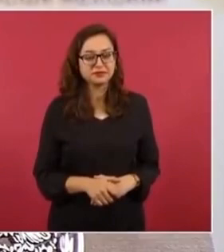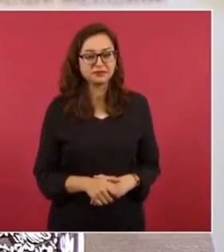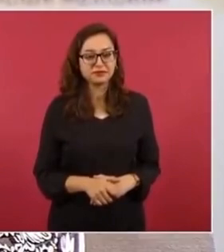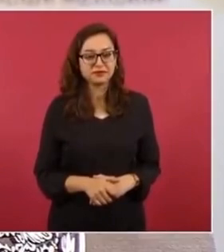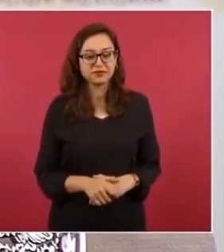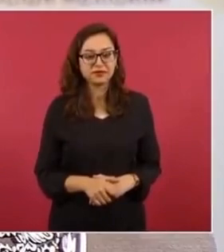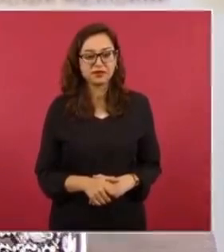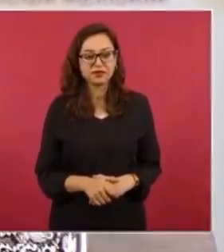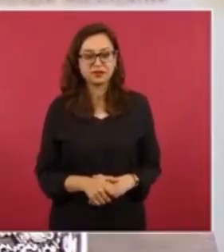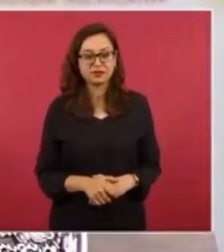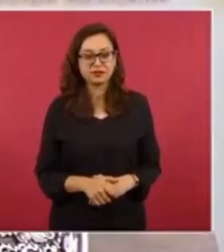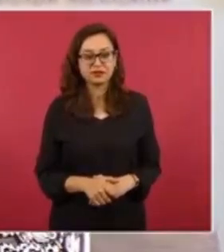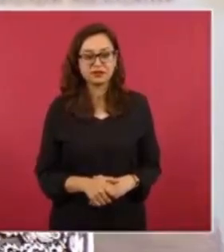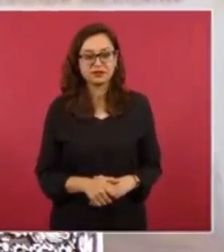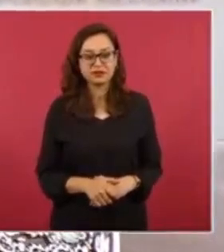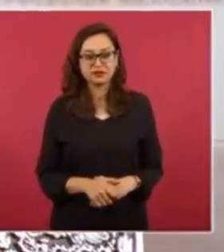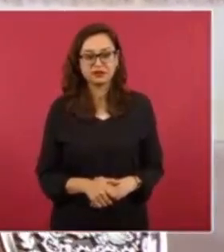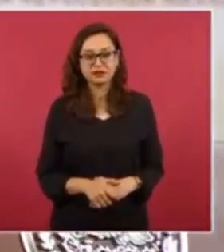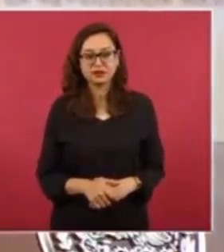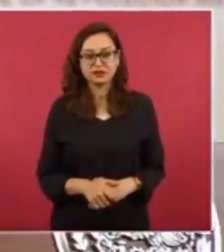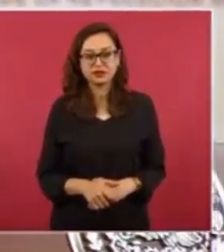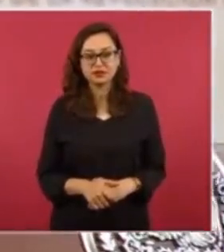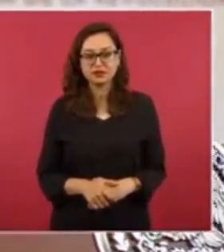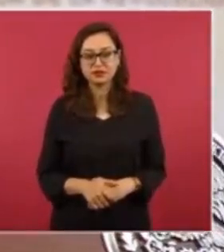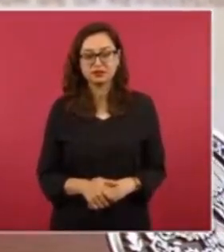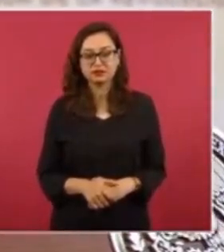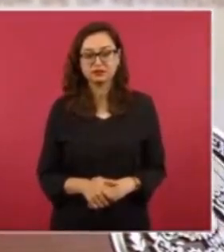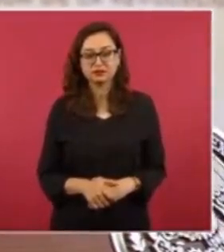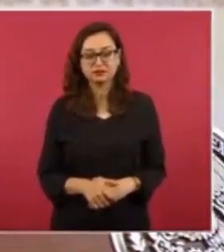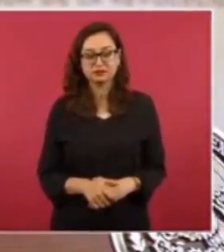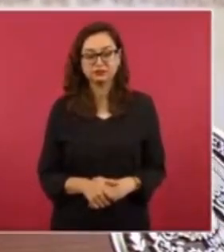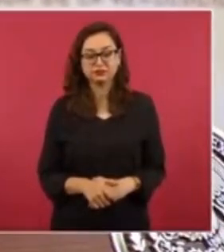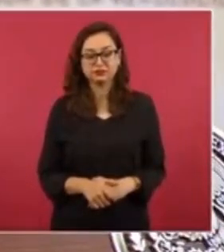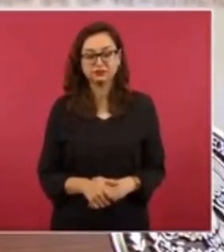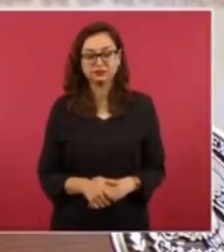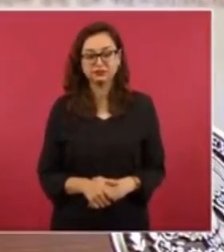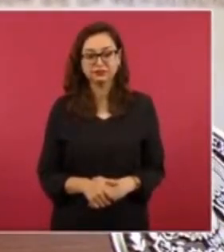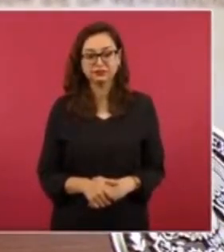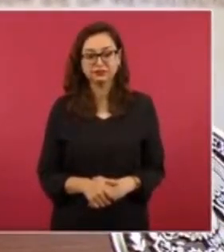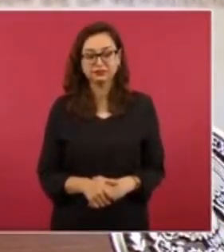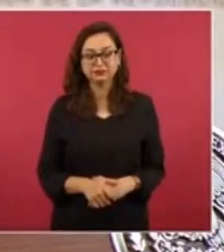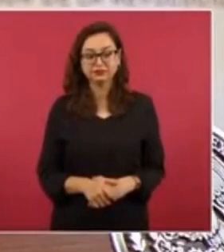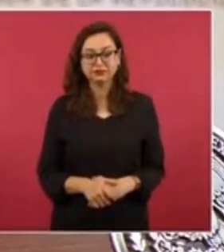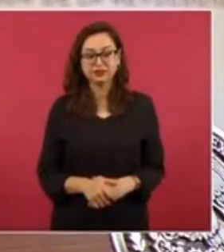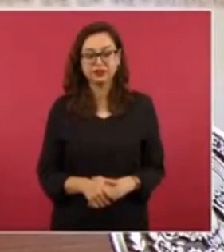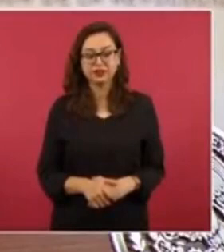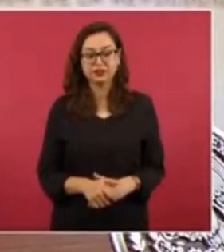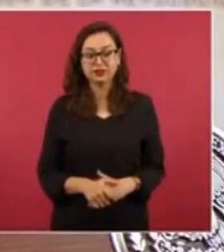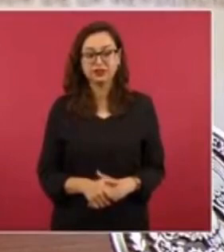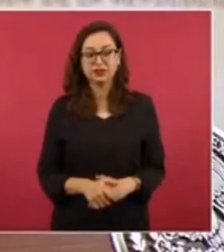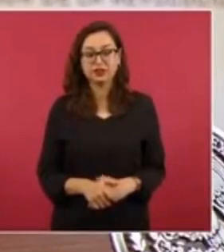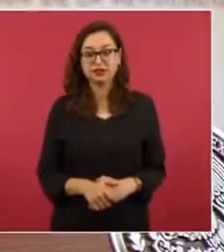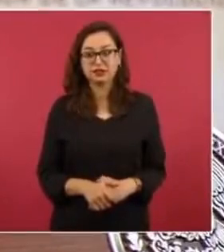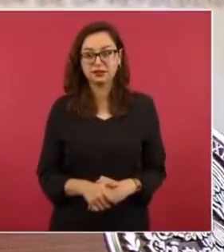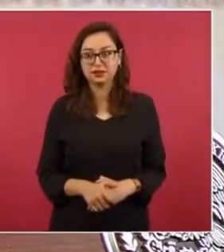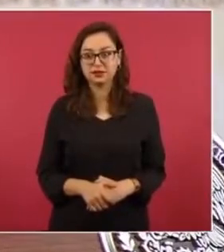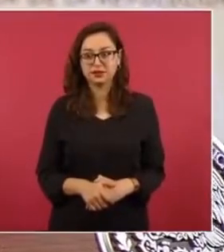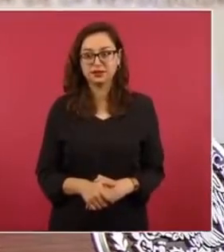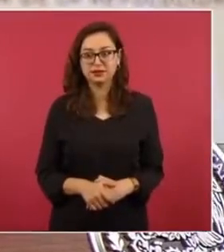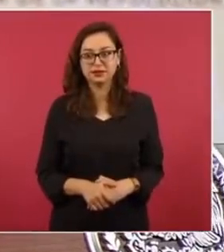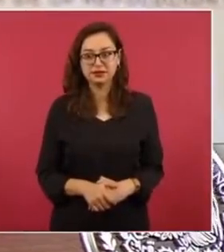A lo mejor Netflix